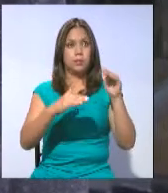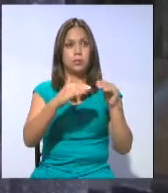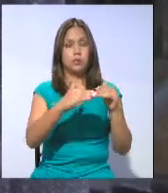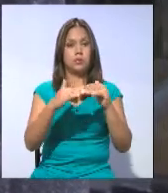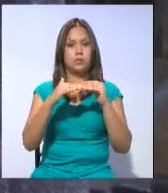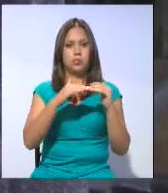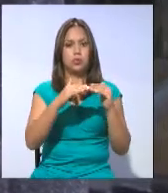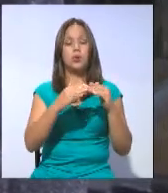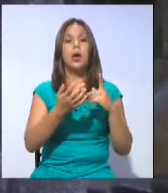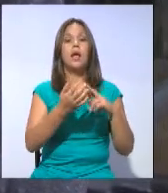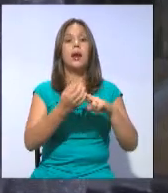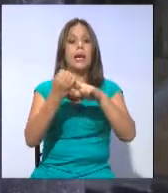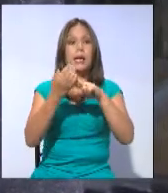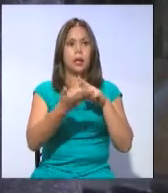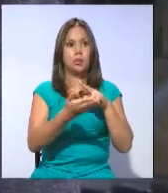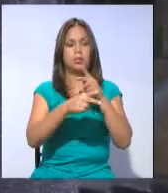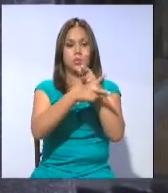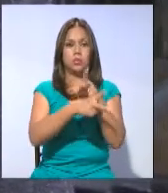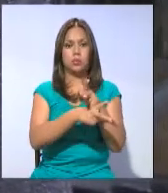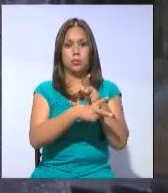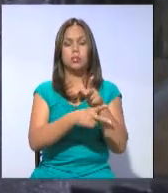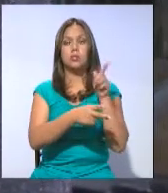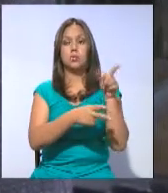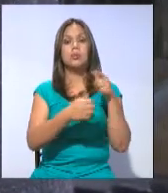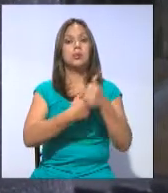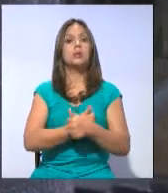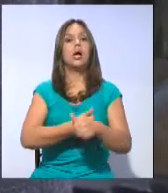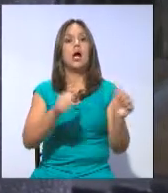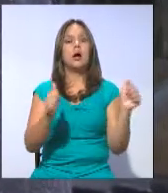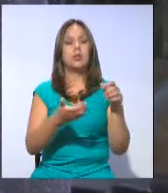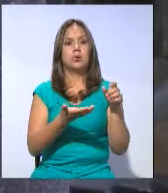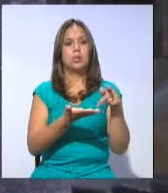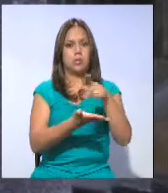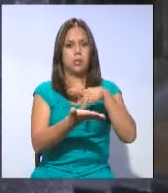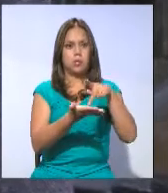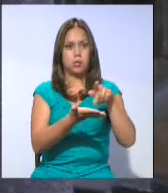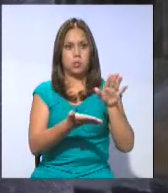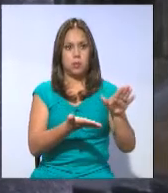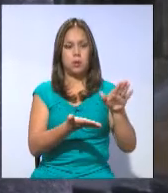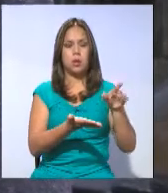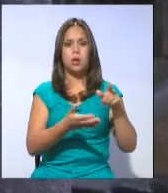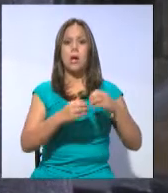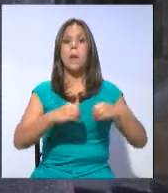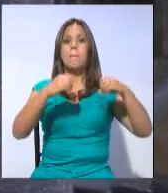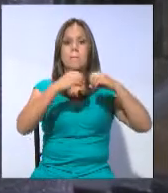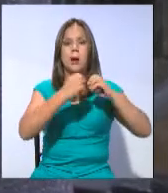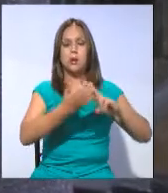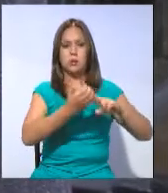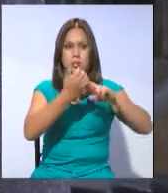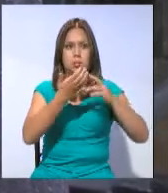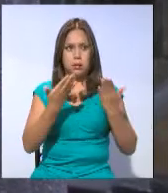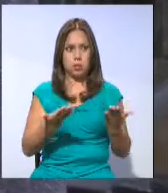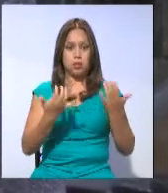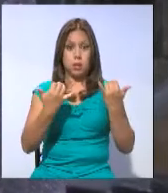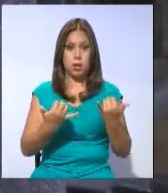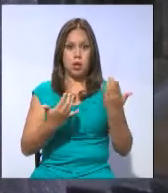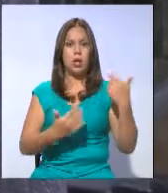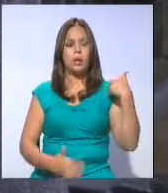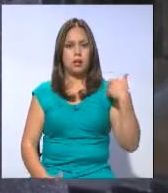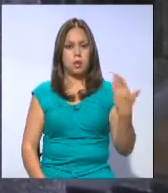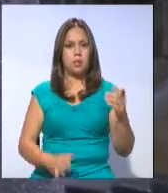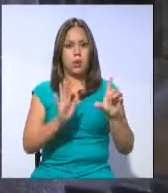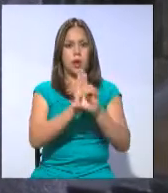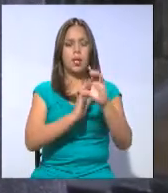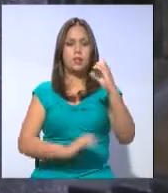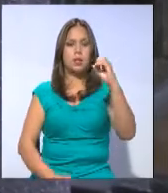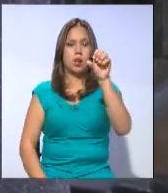recursos, garantizar que los gobiernos autónomos descentralizados parroquiales reciban más recursos de los que actualmente les entregaba la ley